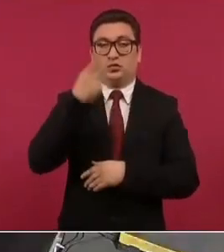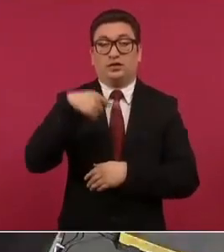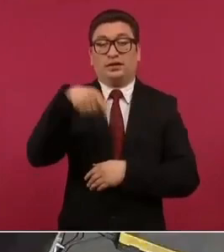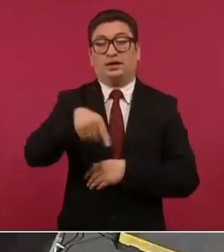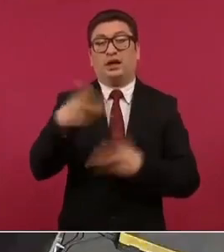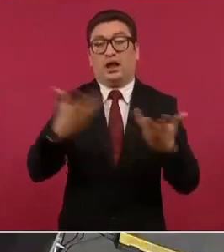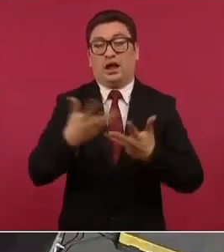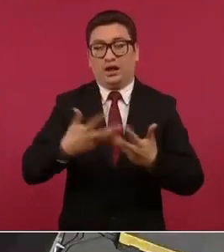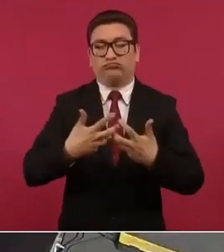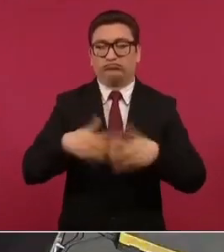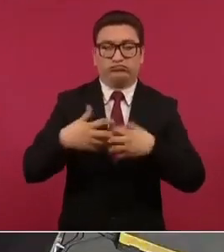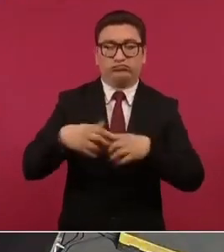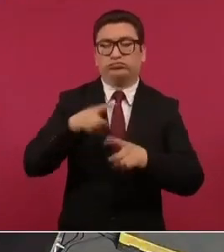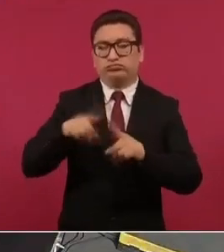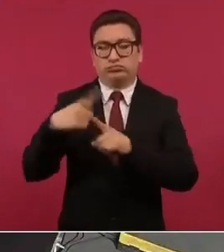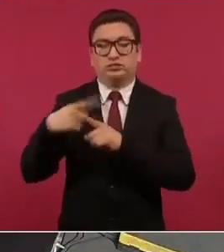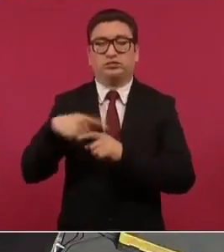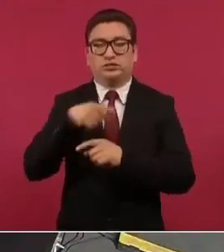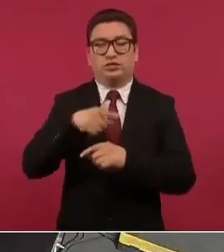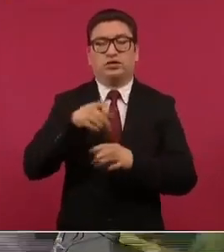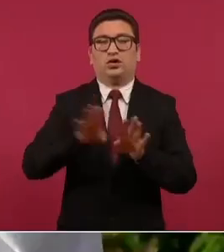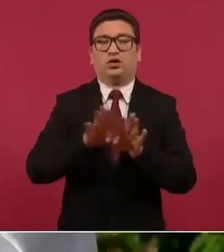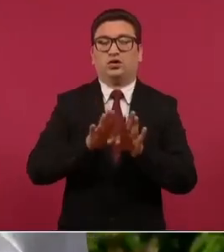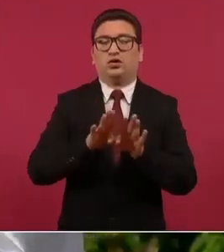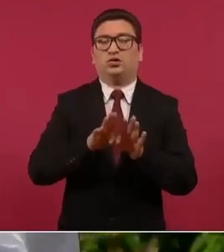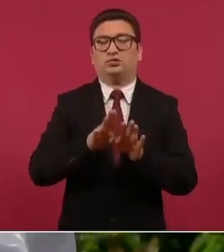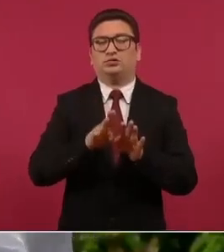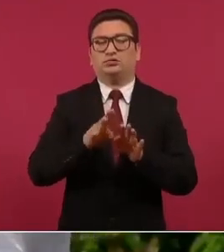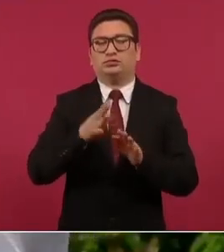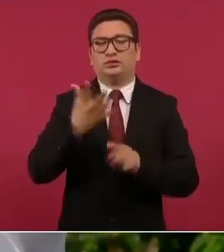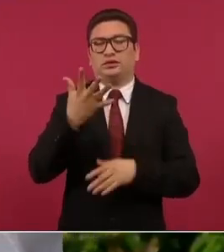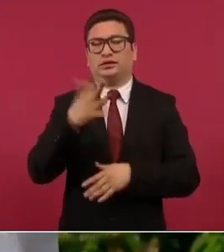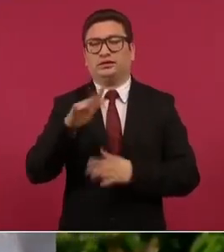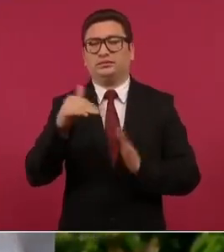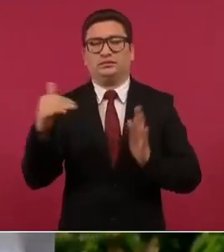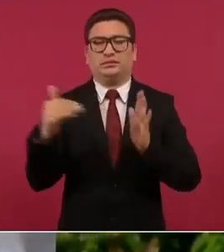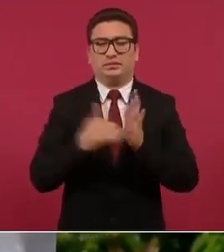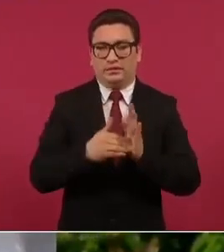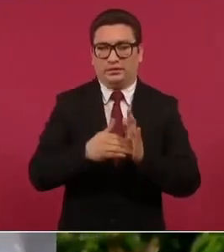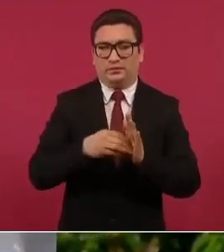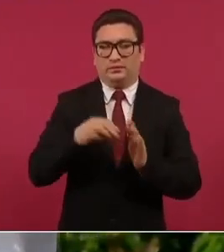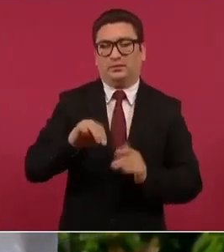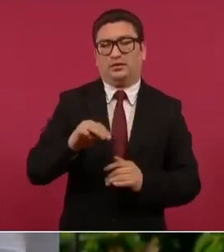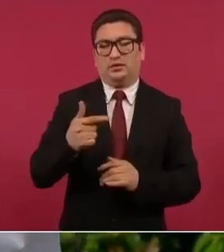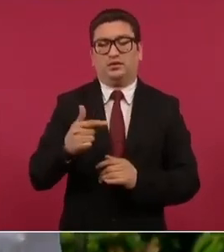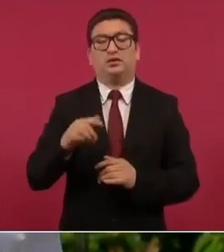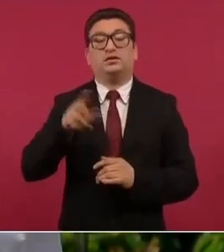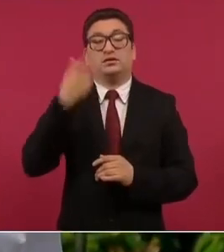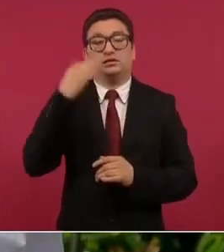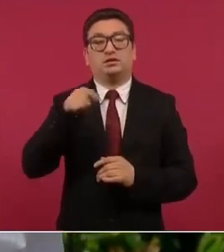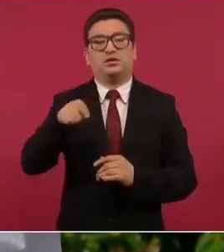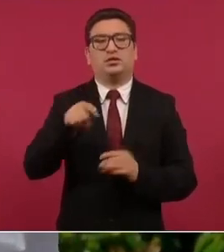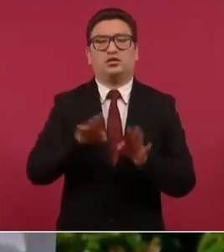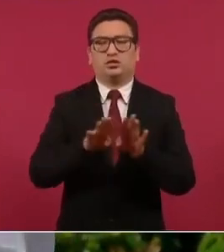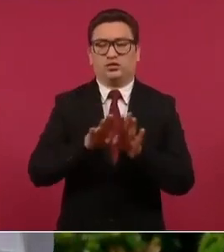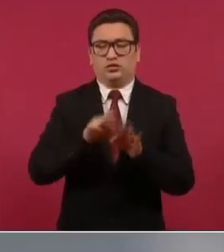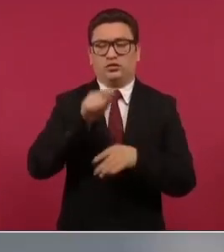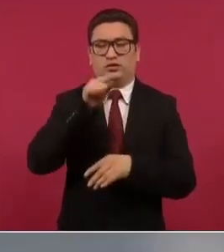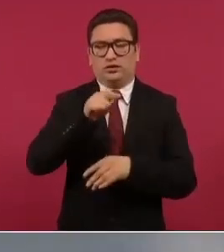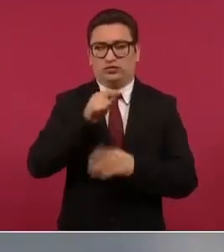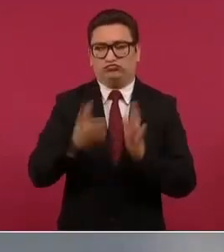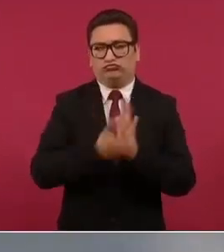capacidad instalada en cerca de 10 mil megawatts con la construcción